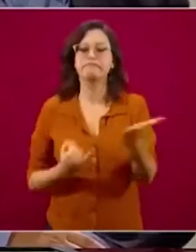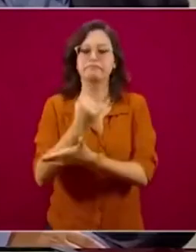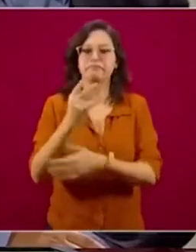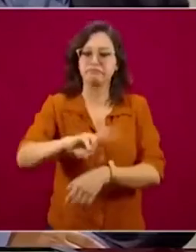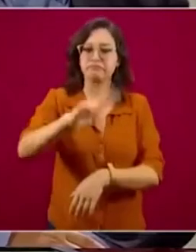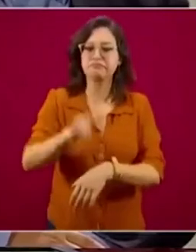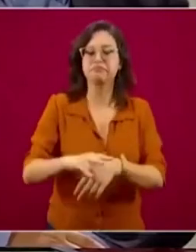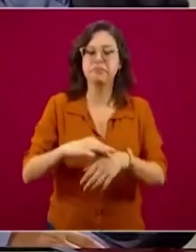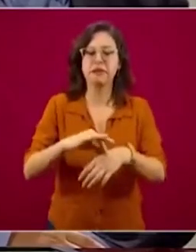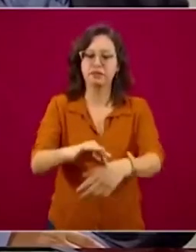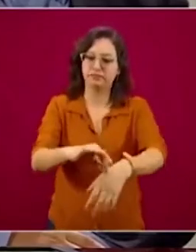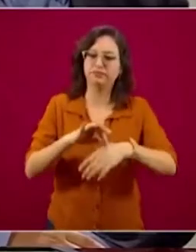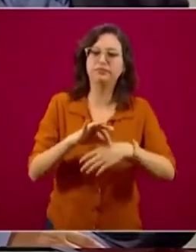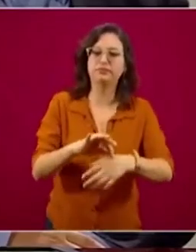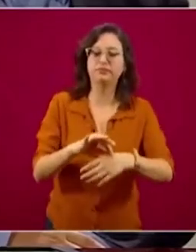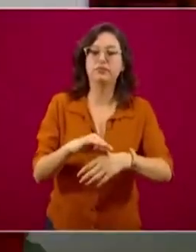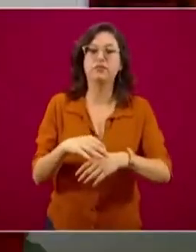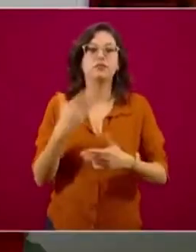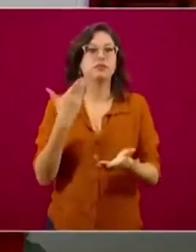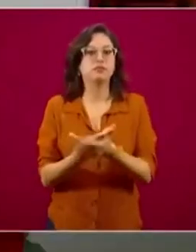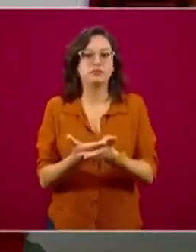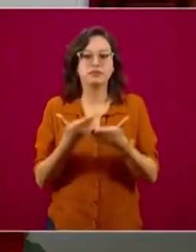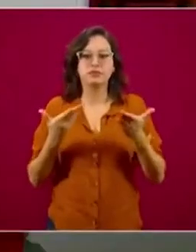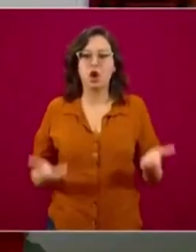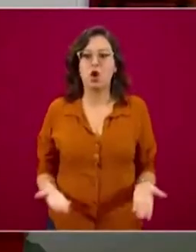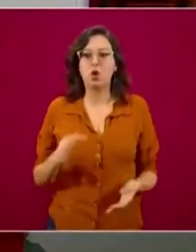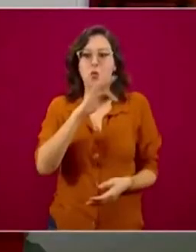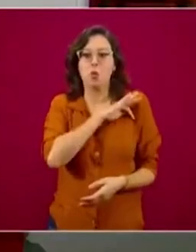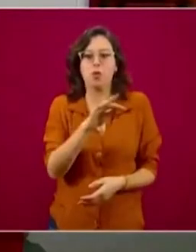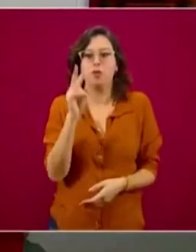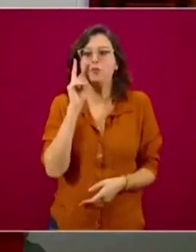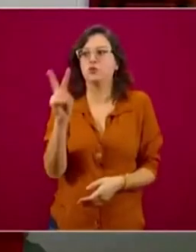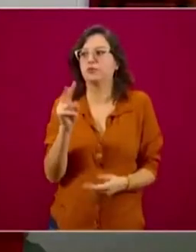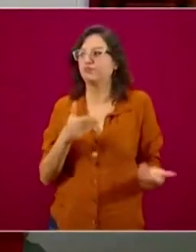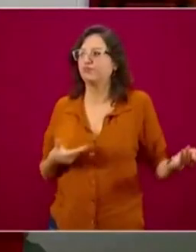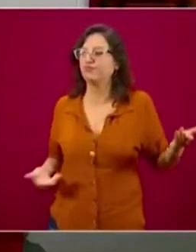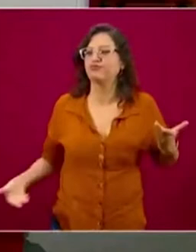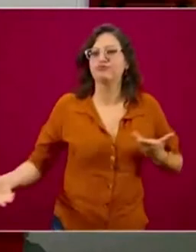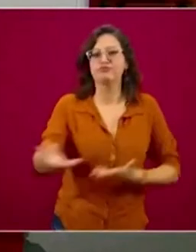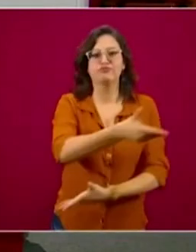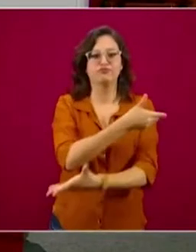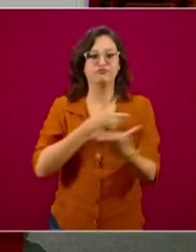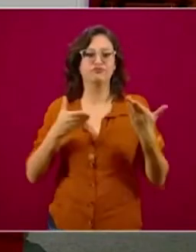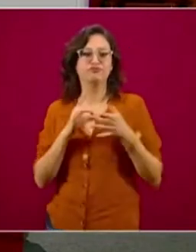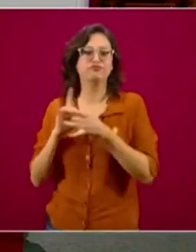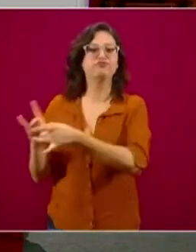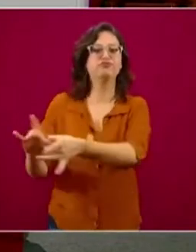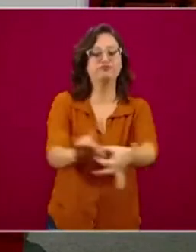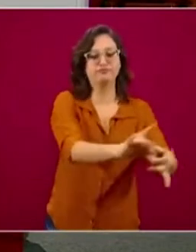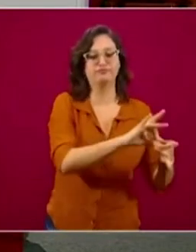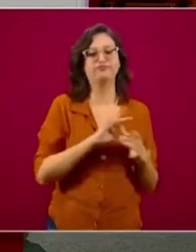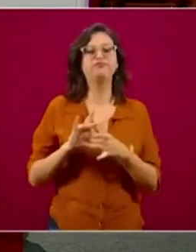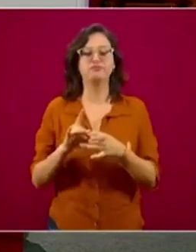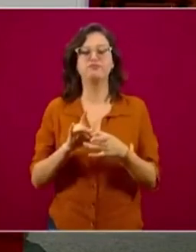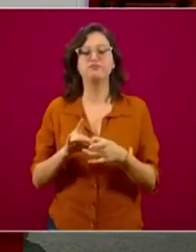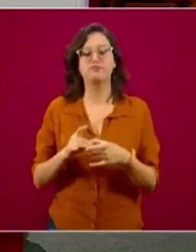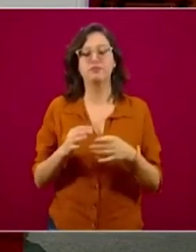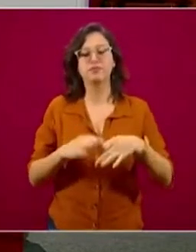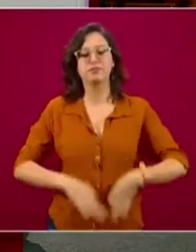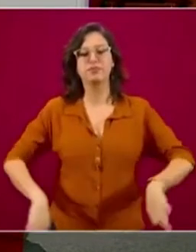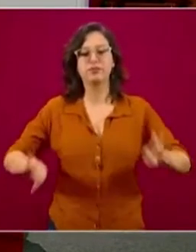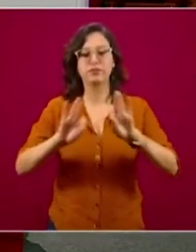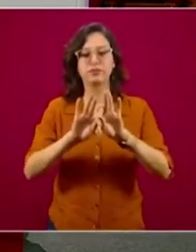Entonces, hay aquí una muestra de colaboración institucional muy importante. No es